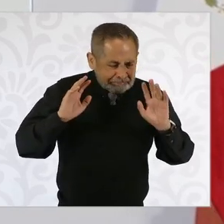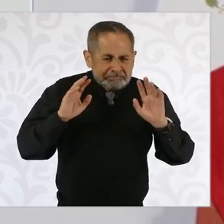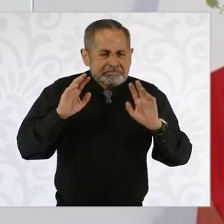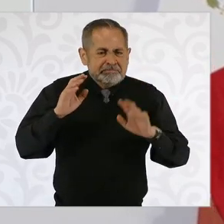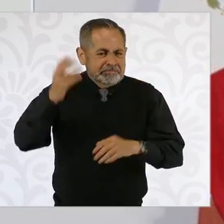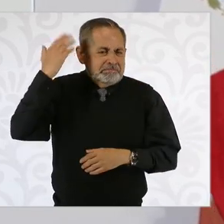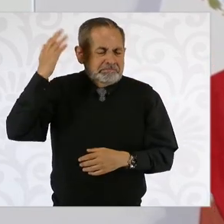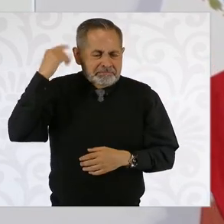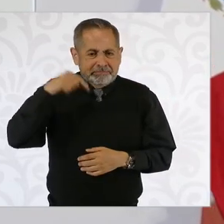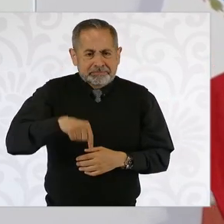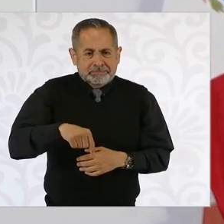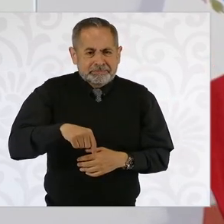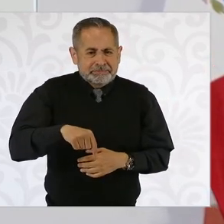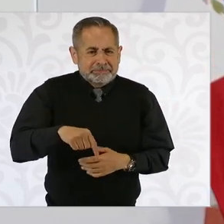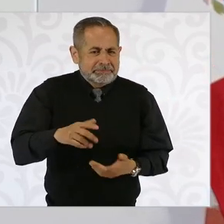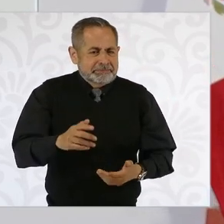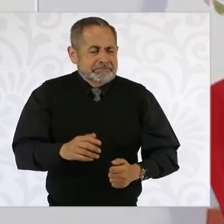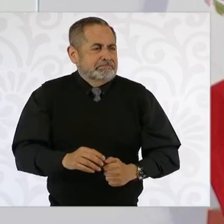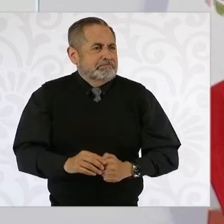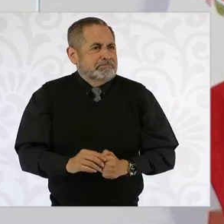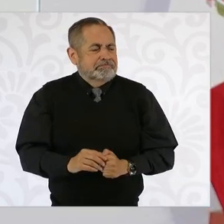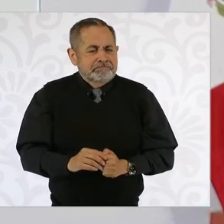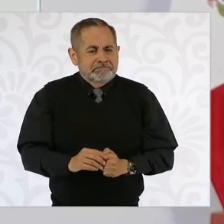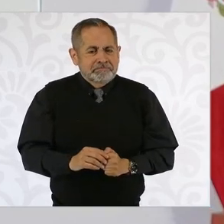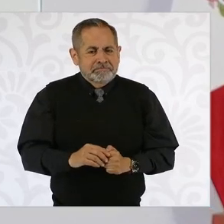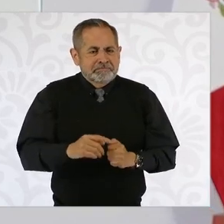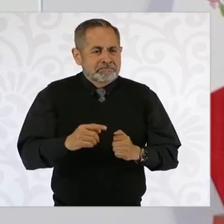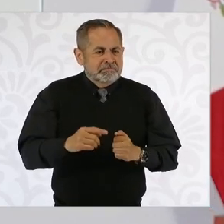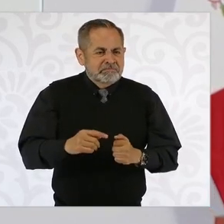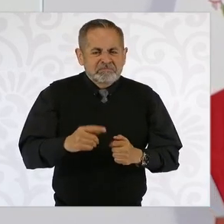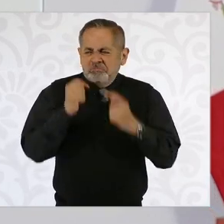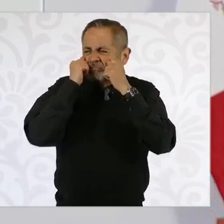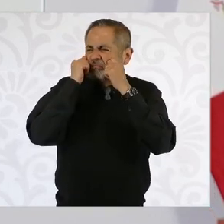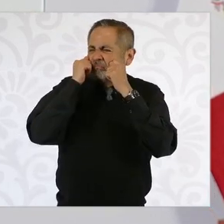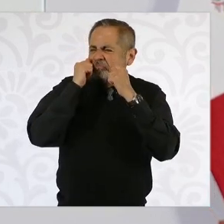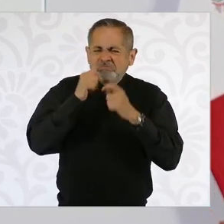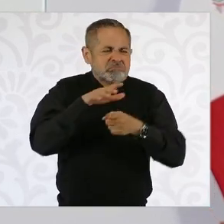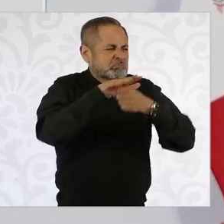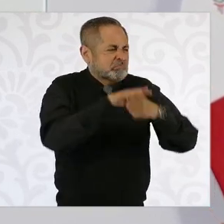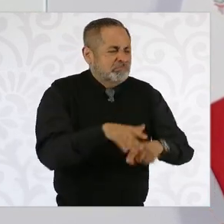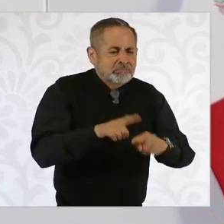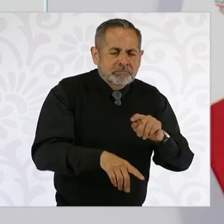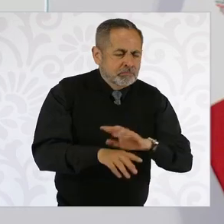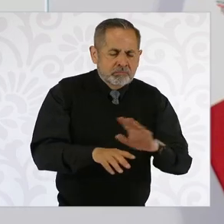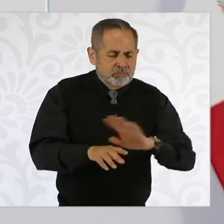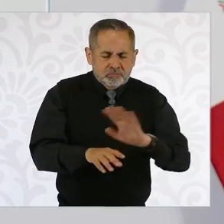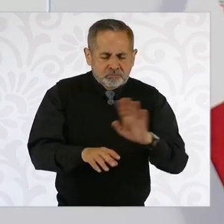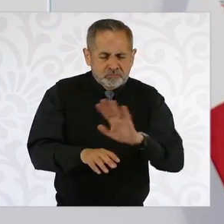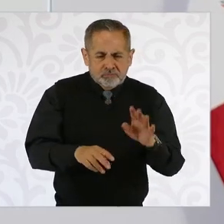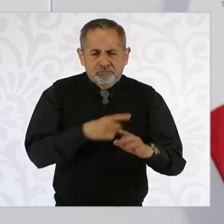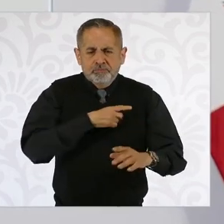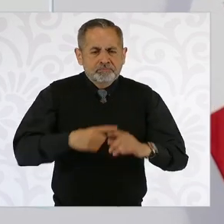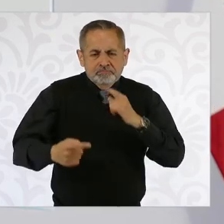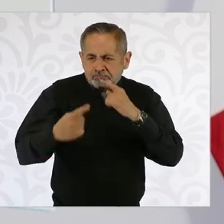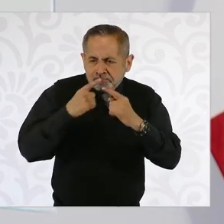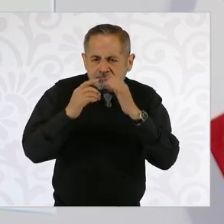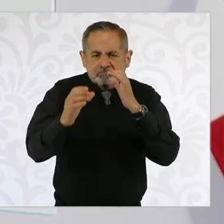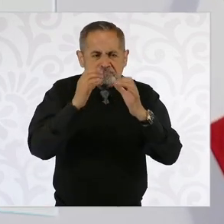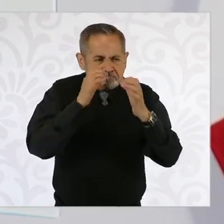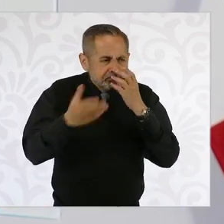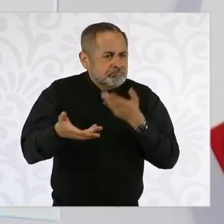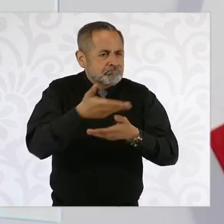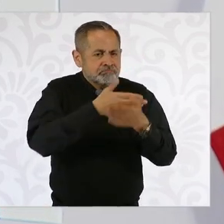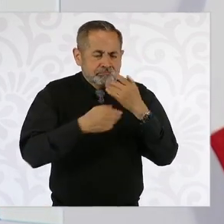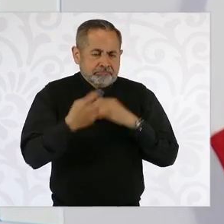no diálogo, vamos a ponerlo así con alguna persona y siempre lo condenamos. Y